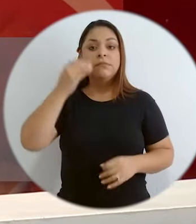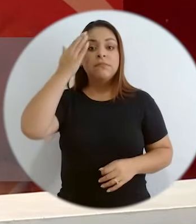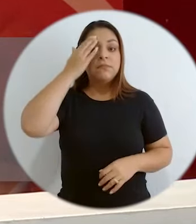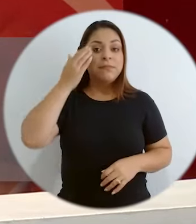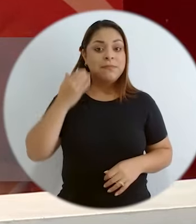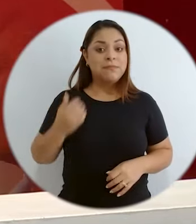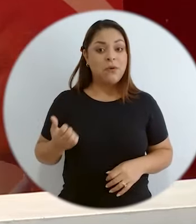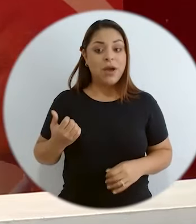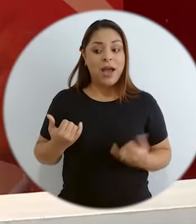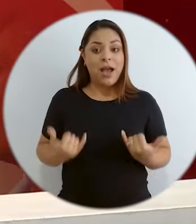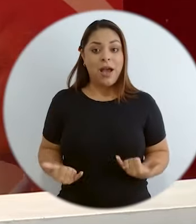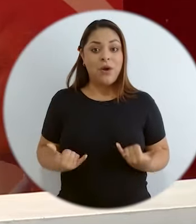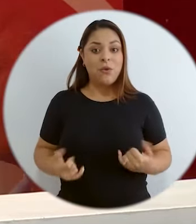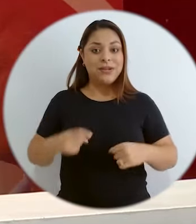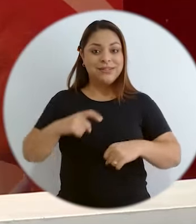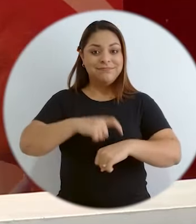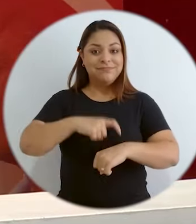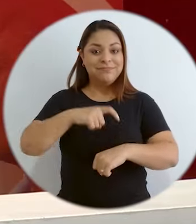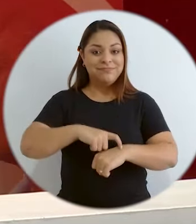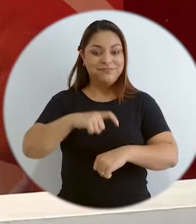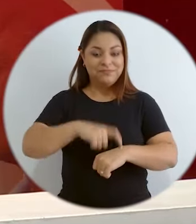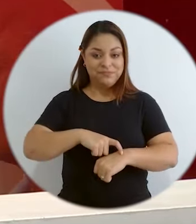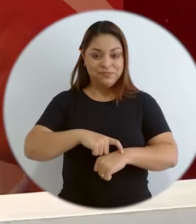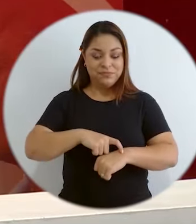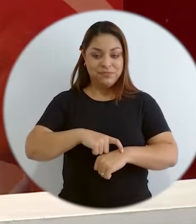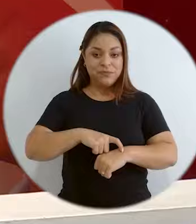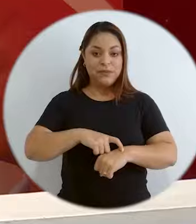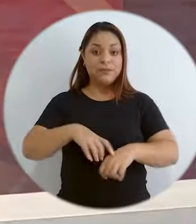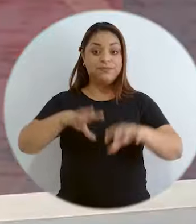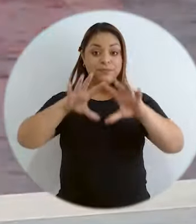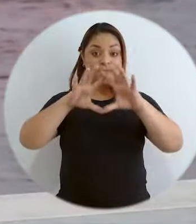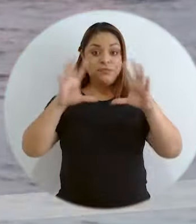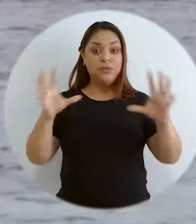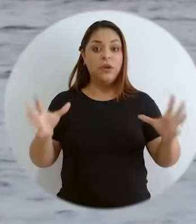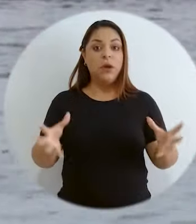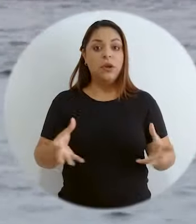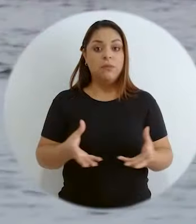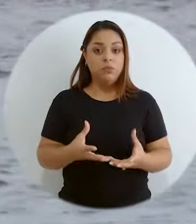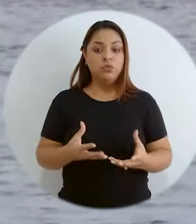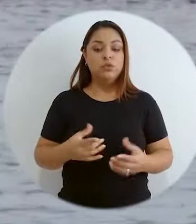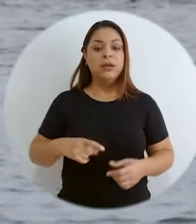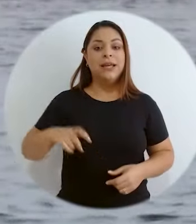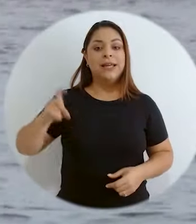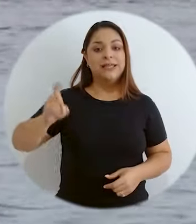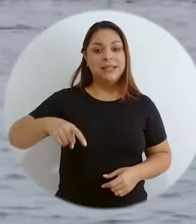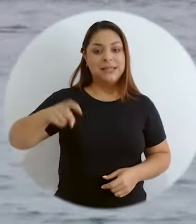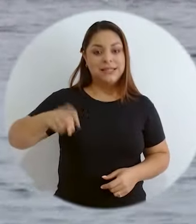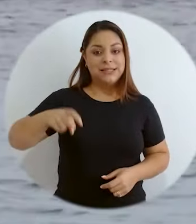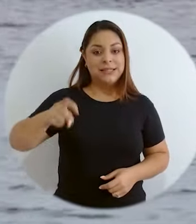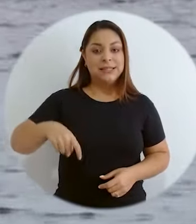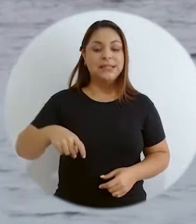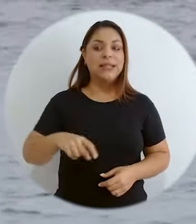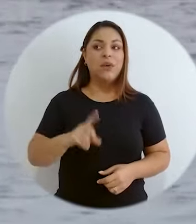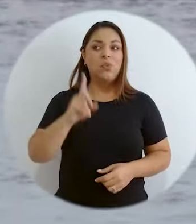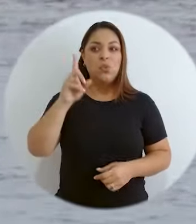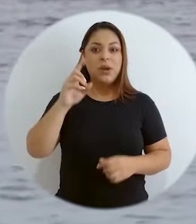importantísimos porque en este momento el mundo